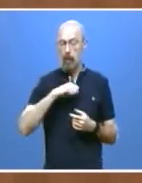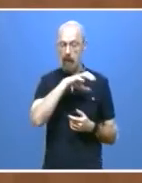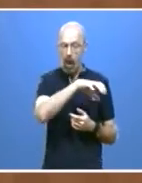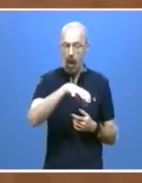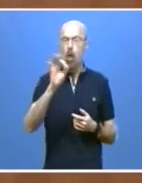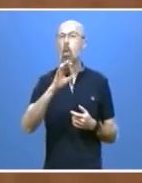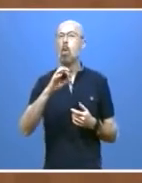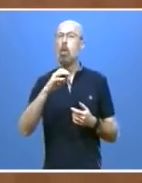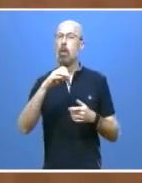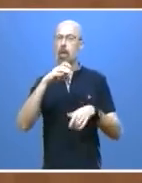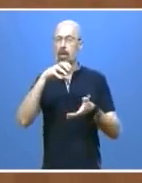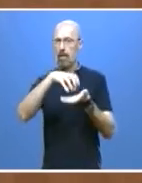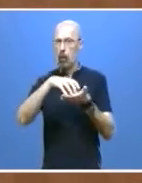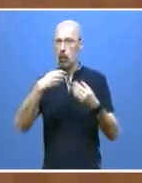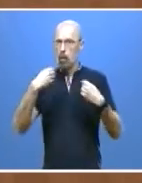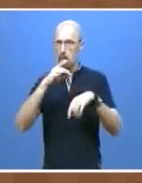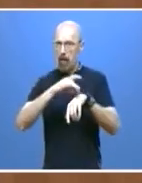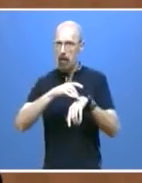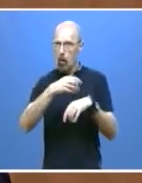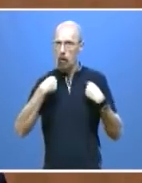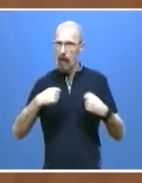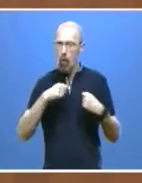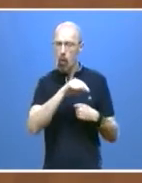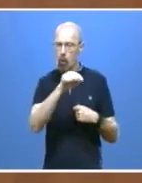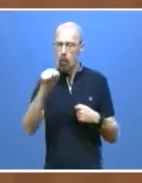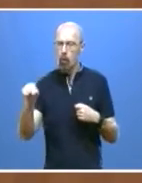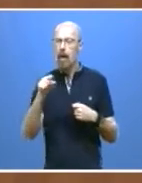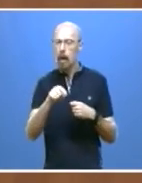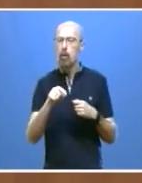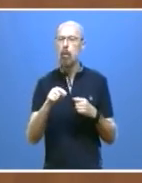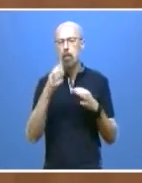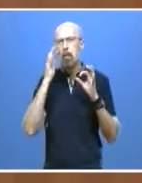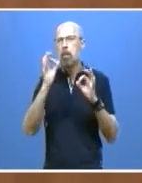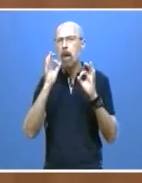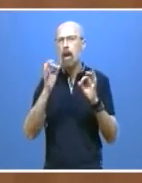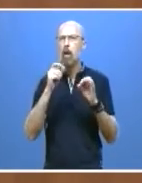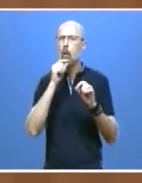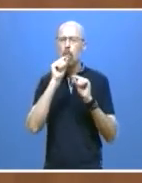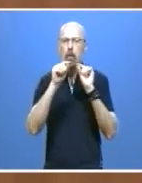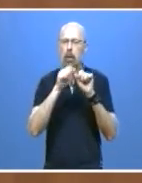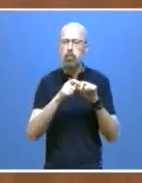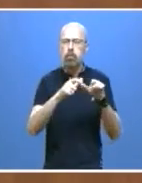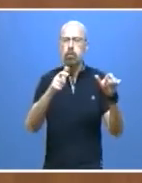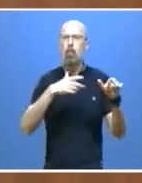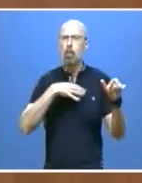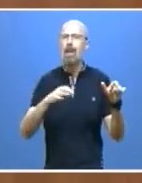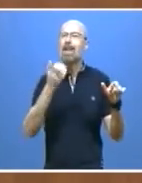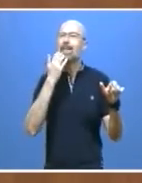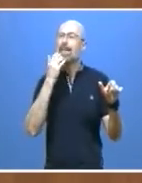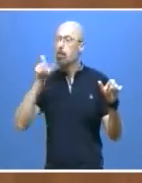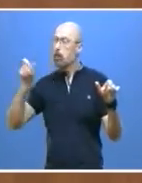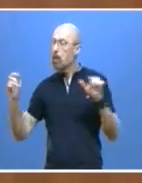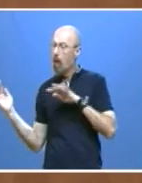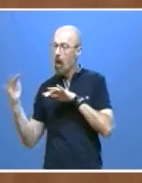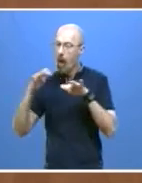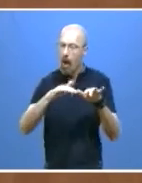consultorios son lugares de máximo riesgo para la transmisión del virus si permitimos la concentración de personas